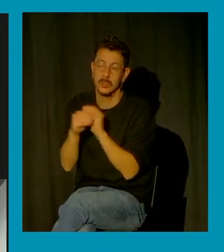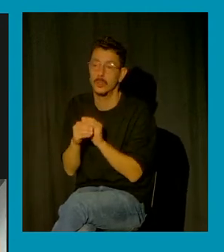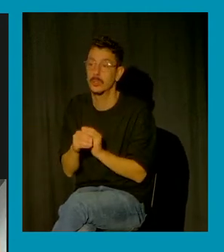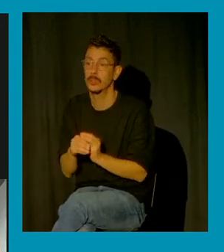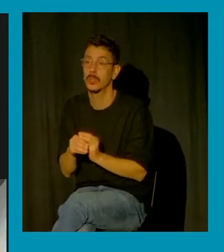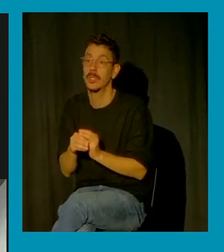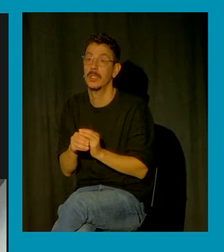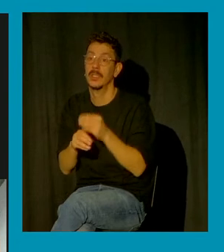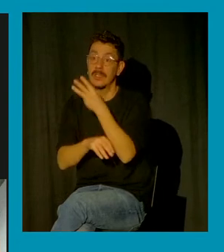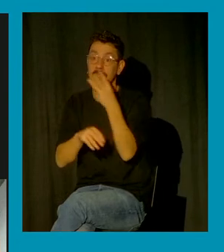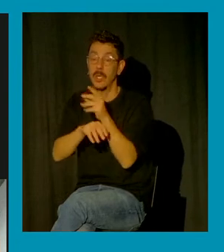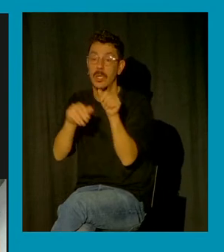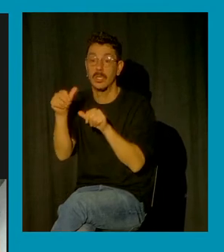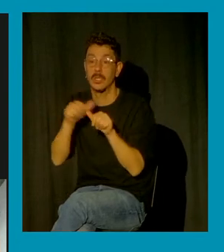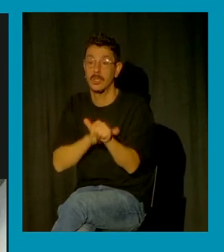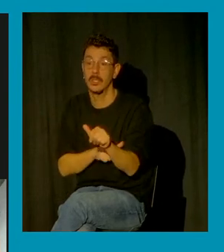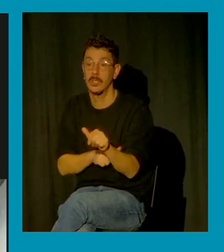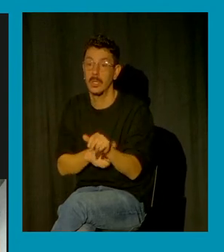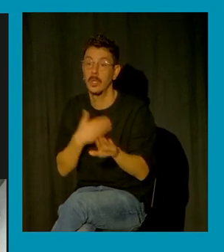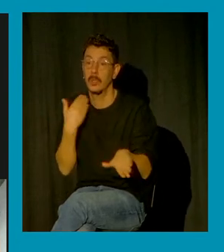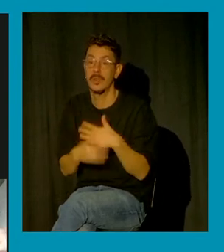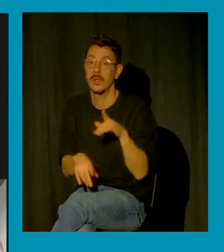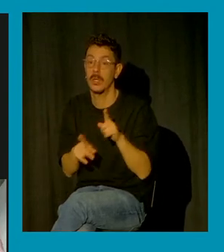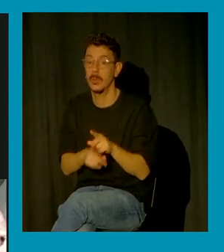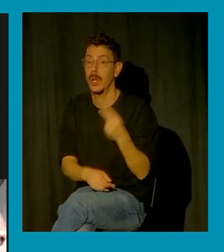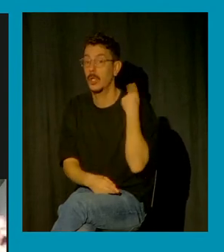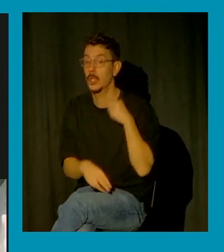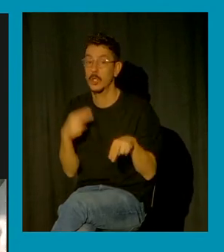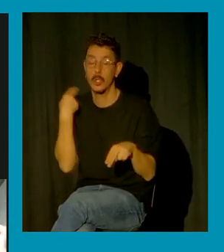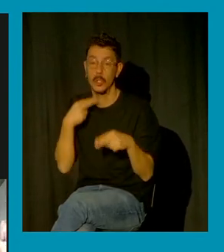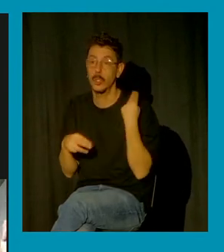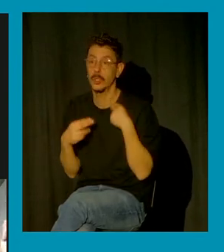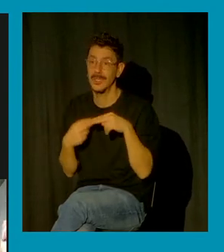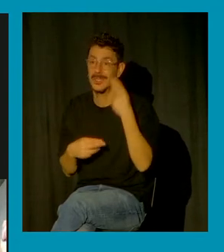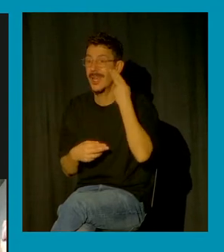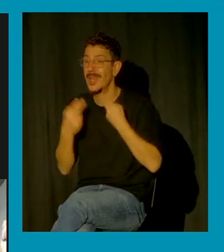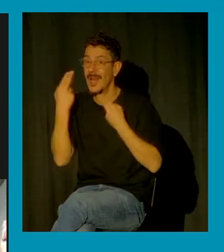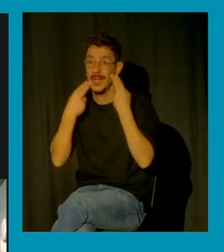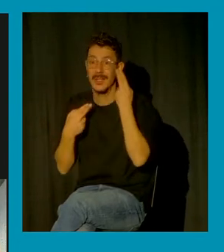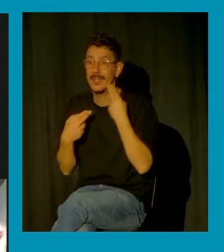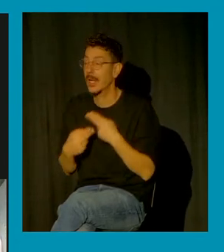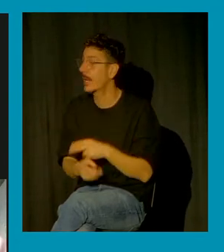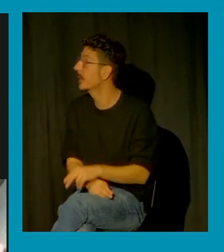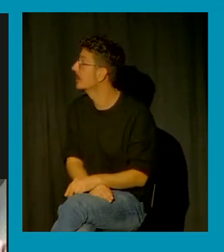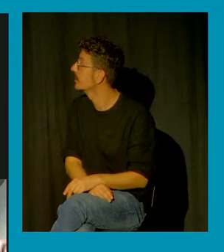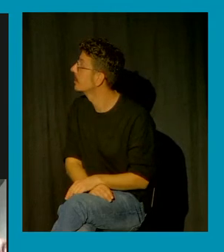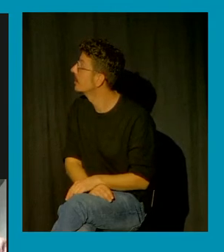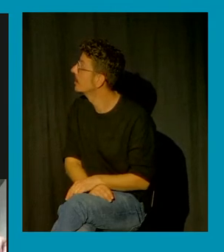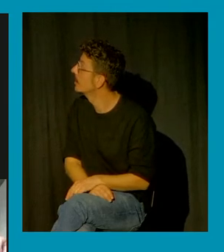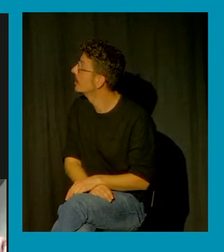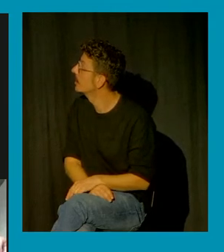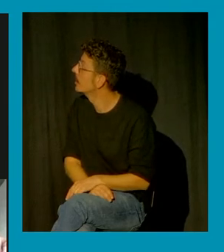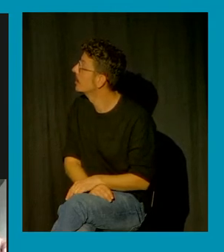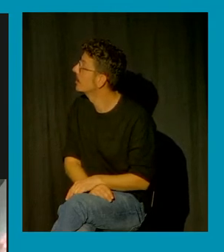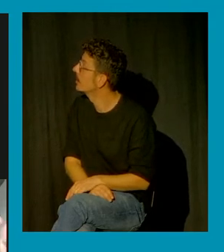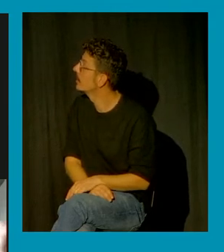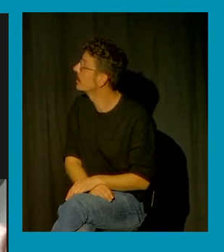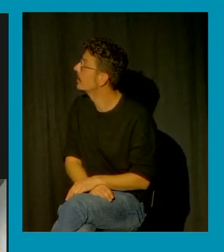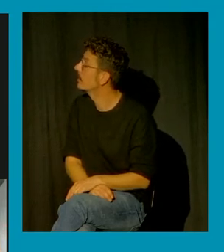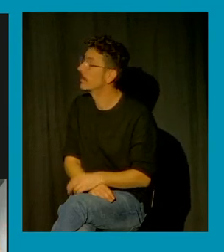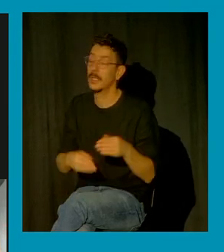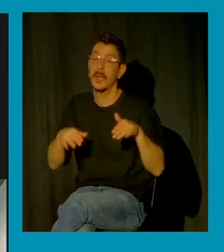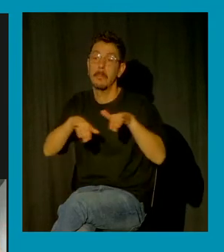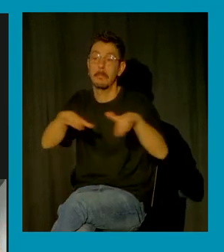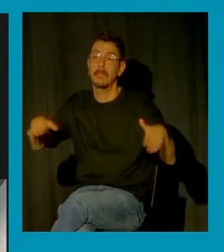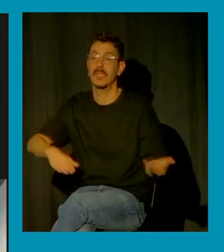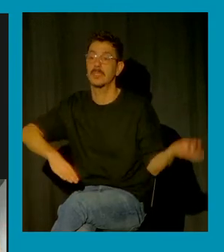tercera hora le empezaron a hacer cortes en el cuello le empezaron a hacer cortes en la cara le pusieron tiritas la sentaron en una mesa le